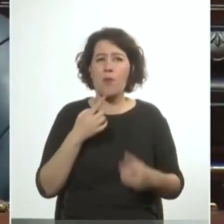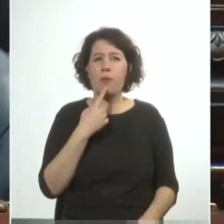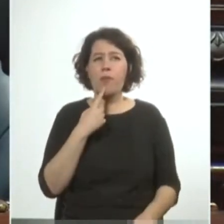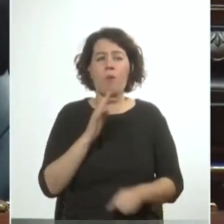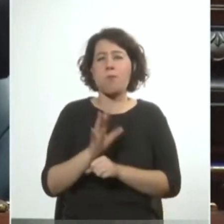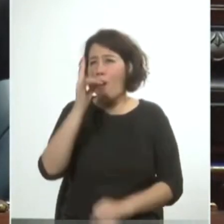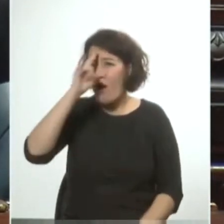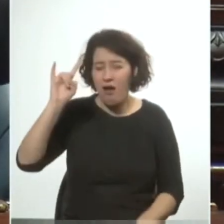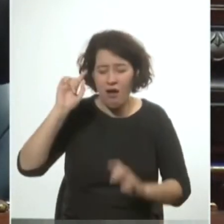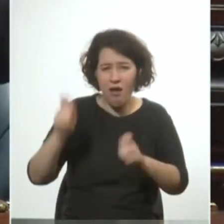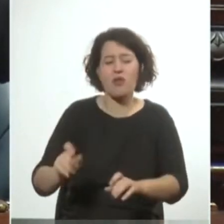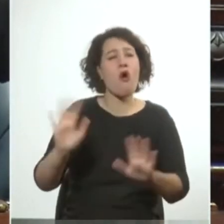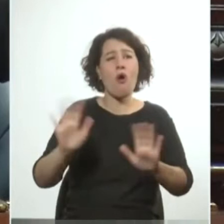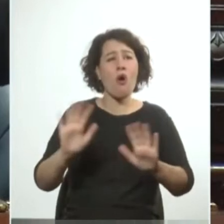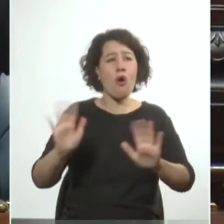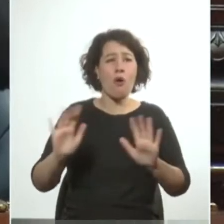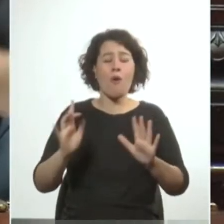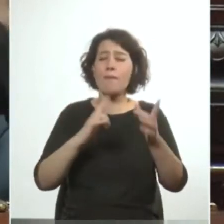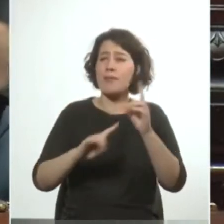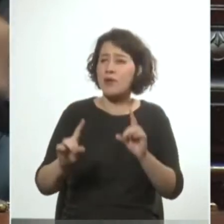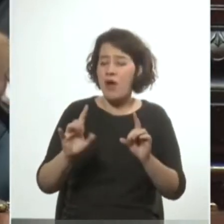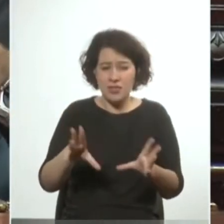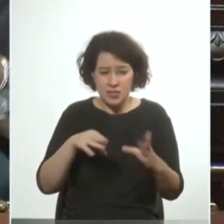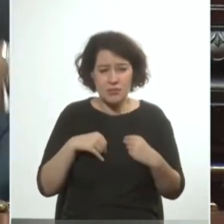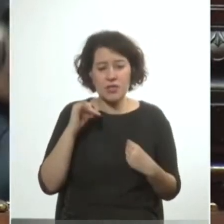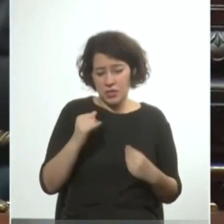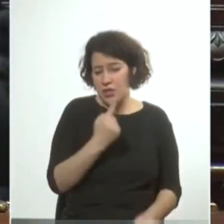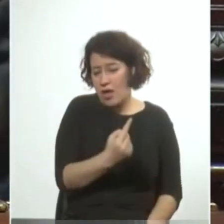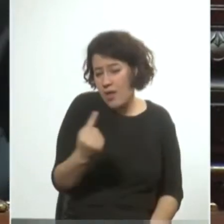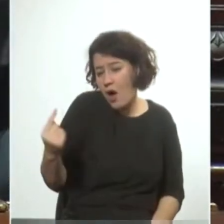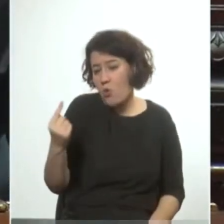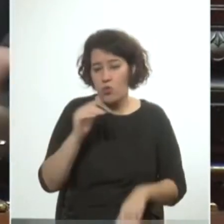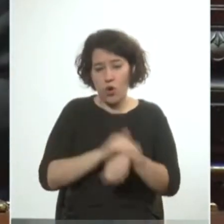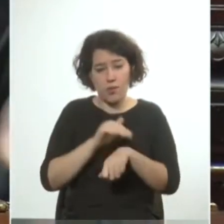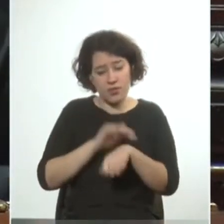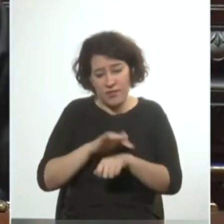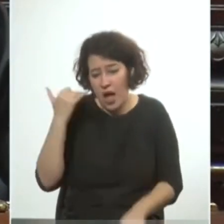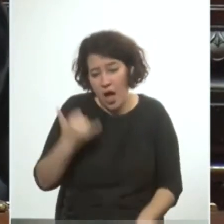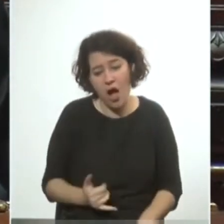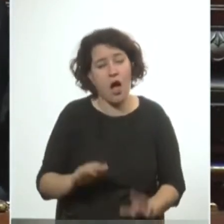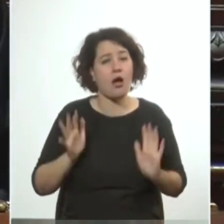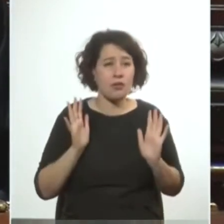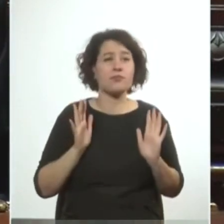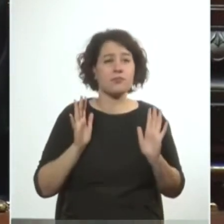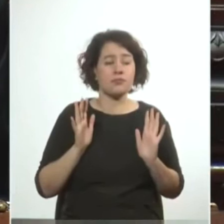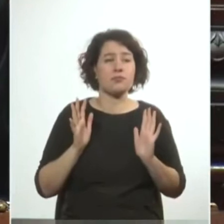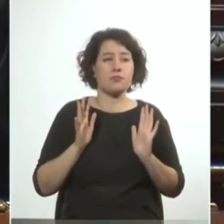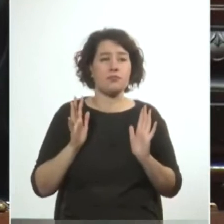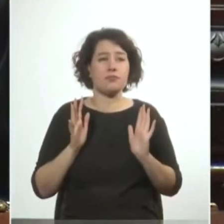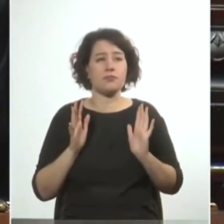satanás no pero asumamos cada uno la cuota aparte de responsabilidad que nos toca también en la historia